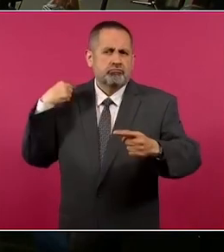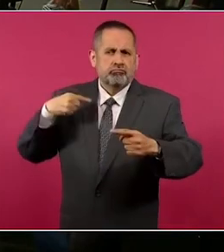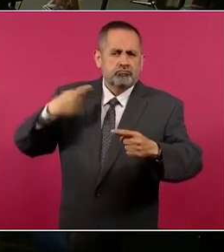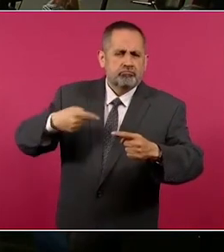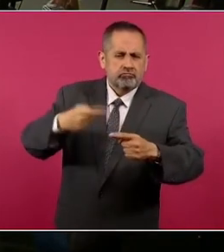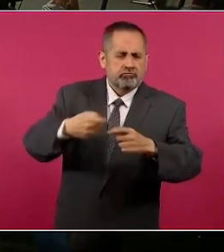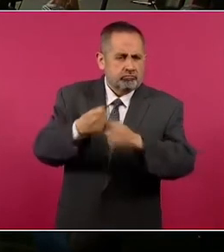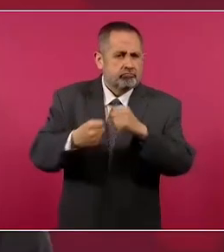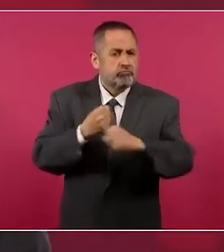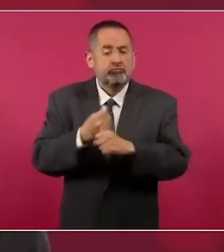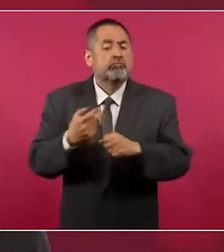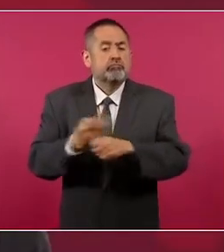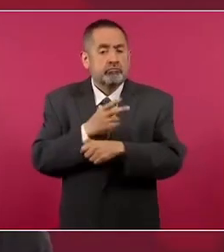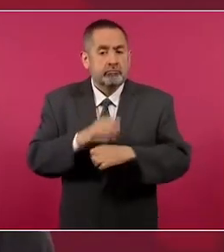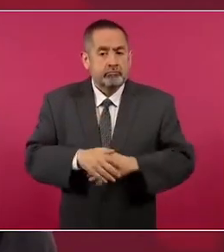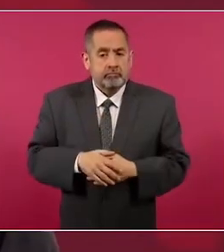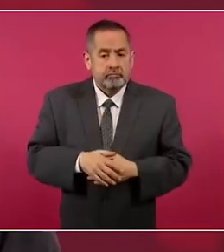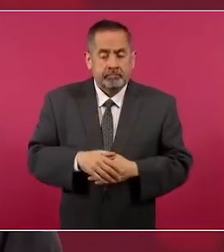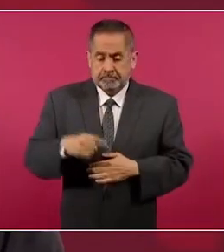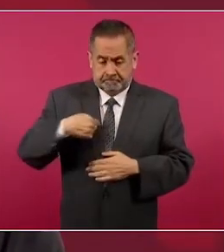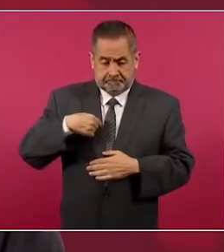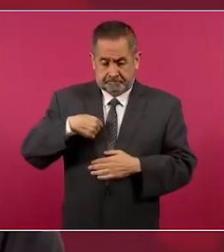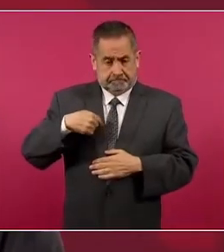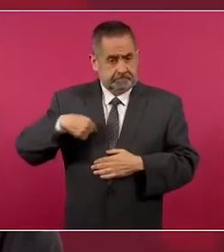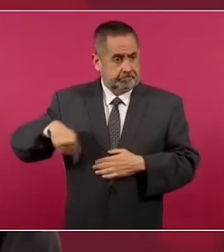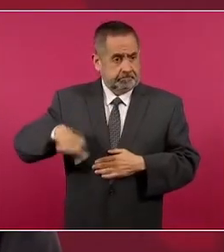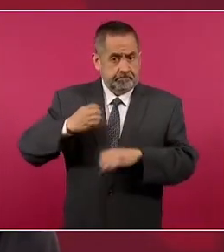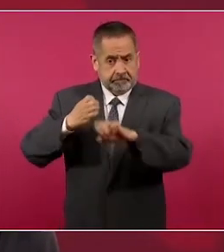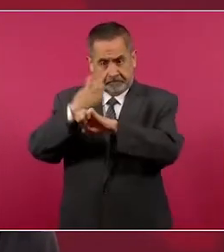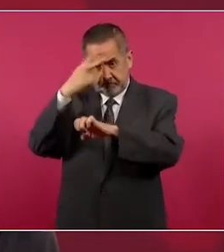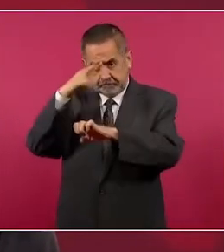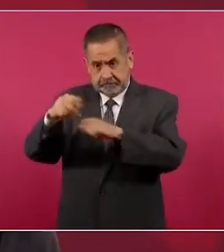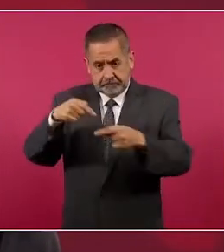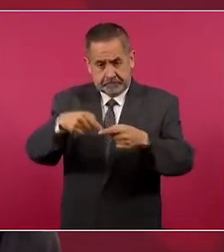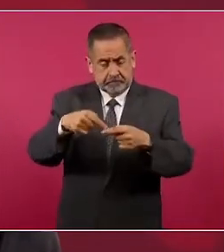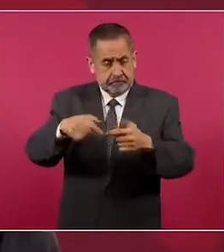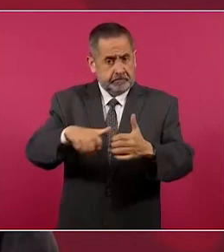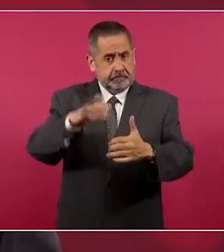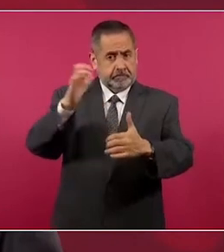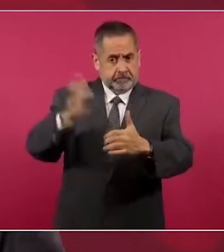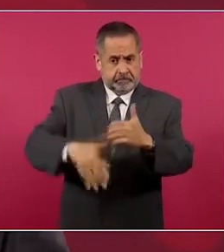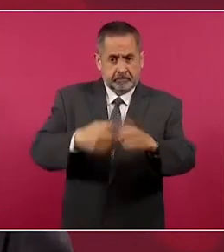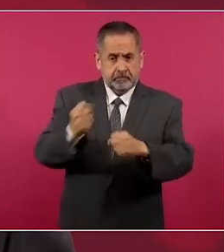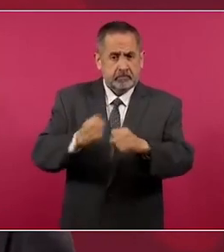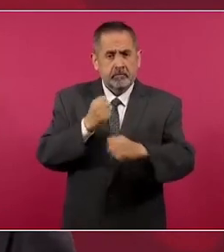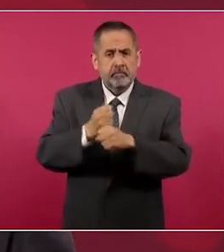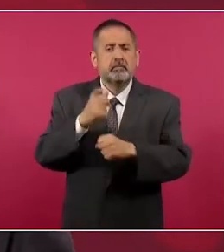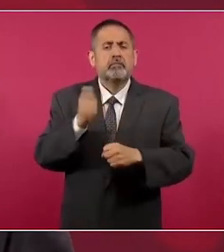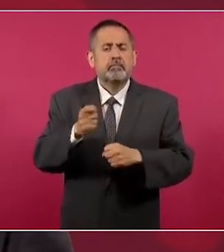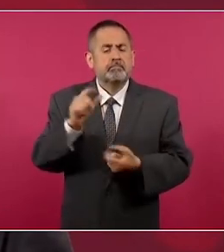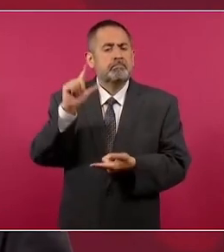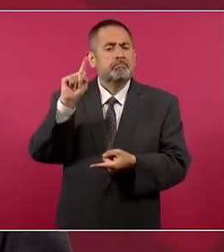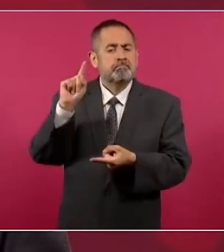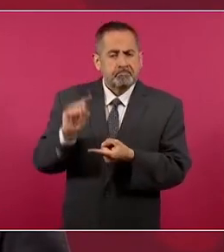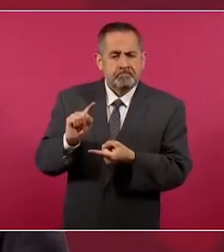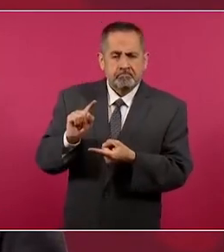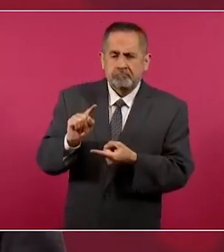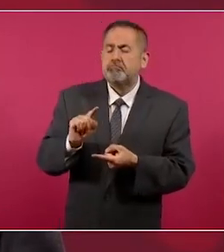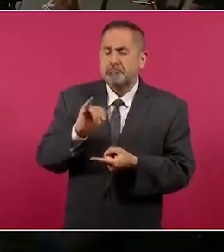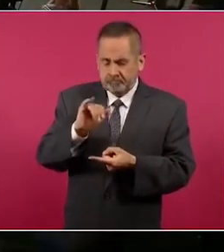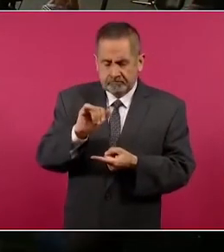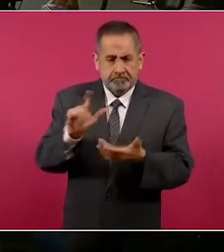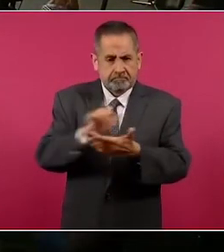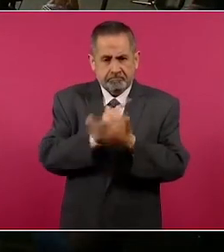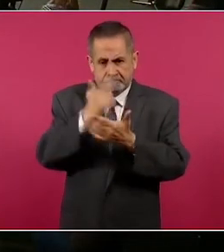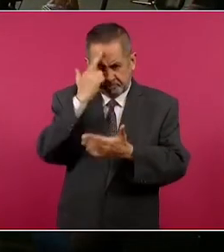estos años, estamos cerrando el año en el caso del Estado de México con una disminución en el índice